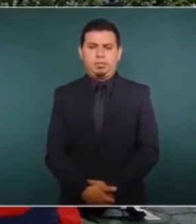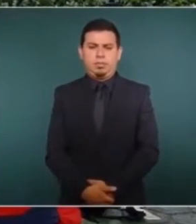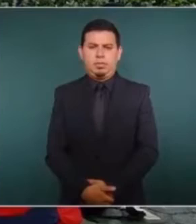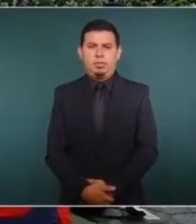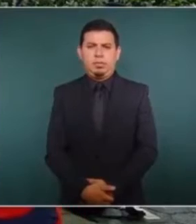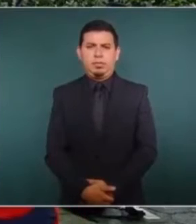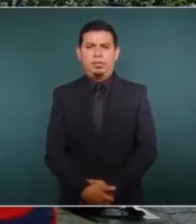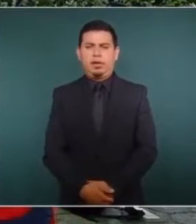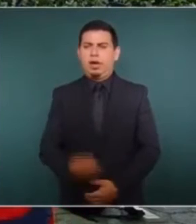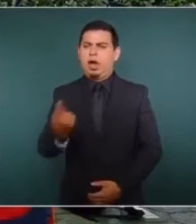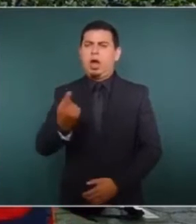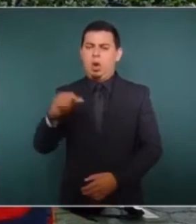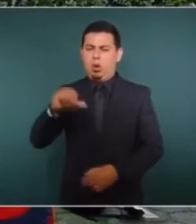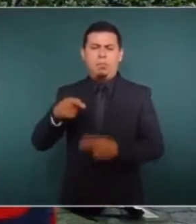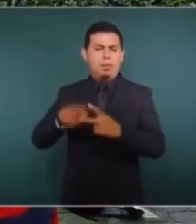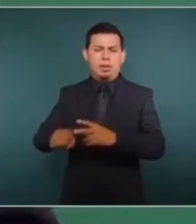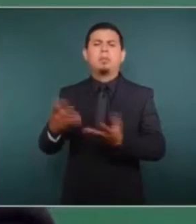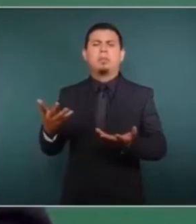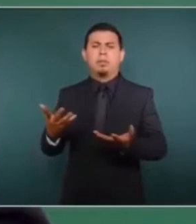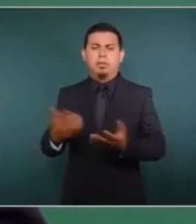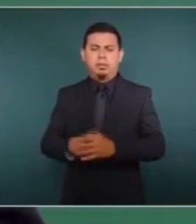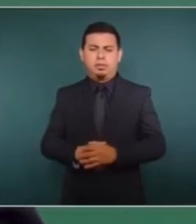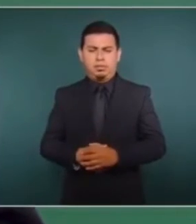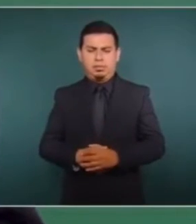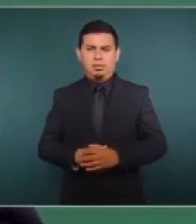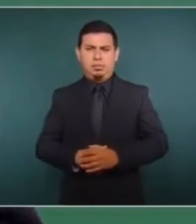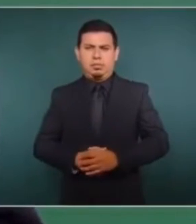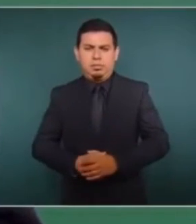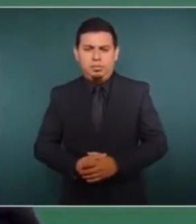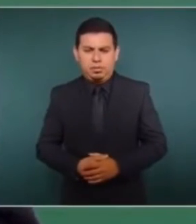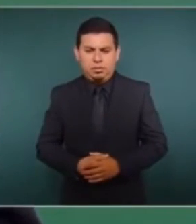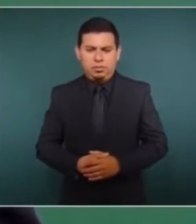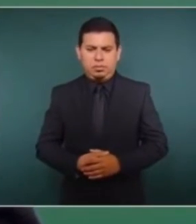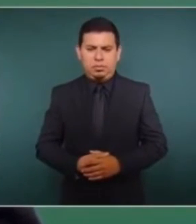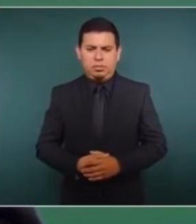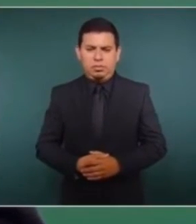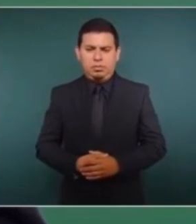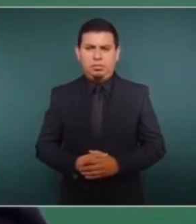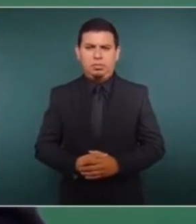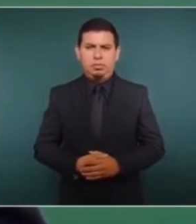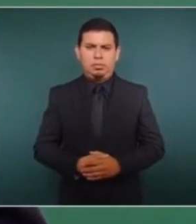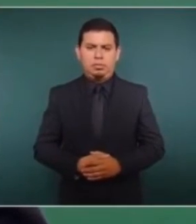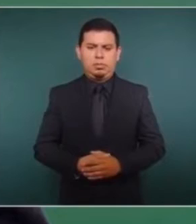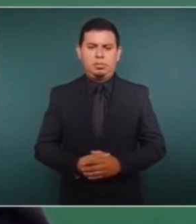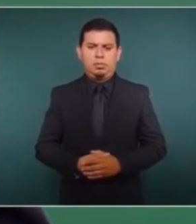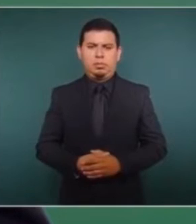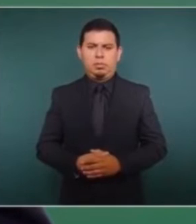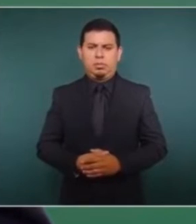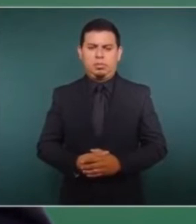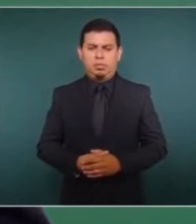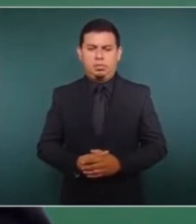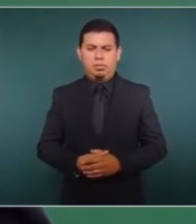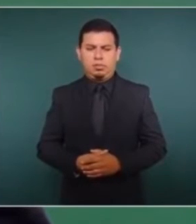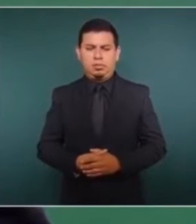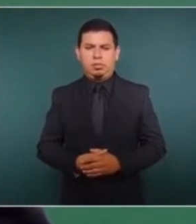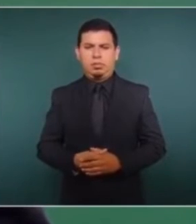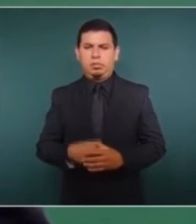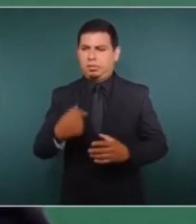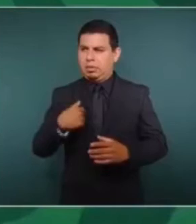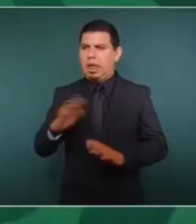que era mentira, o terminé de mentiroso.